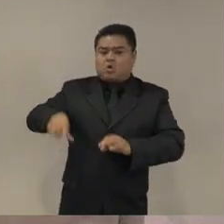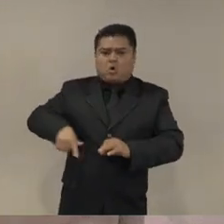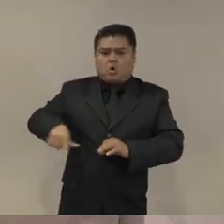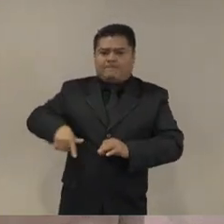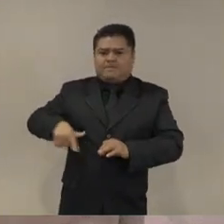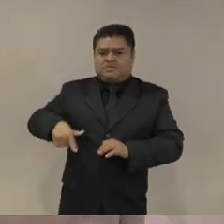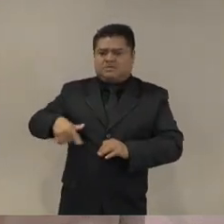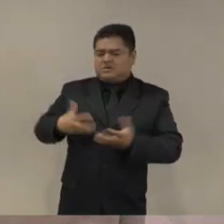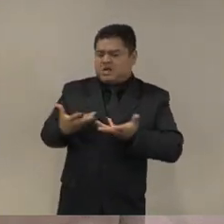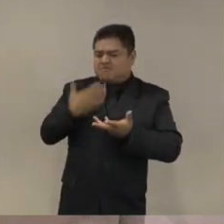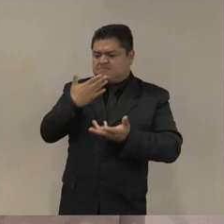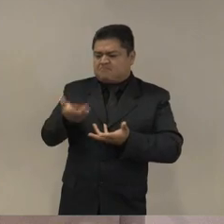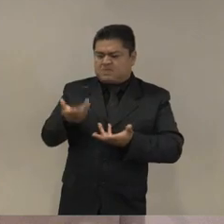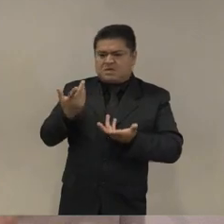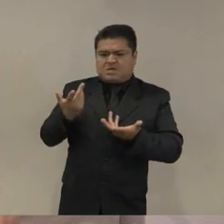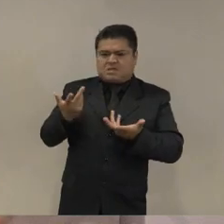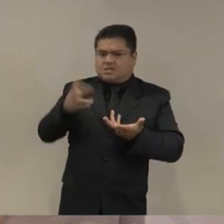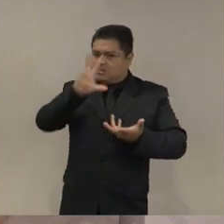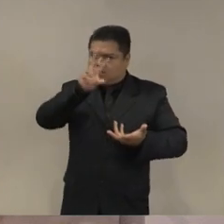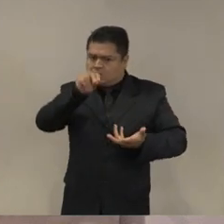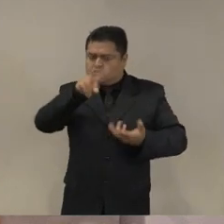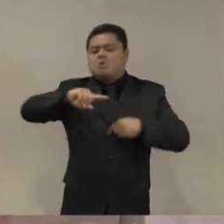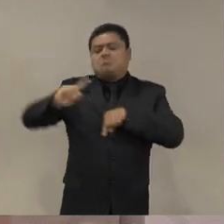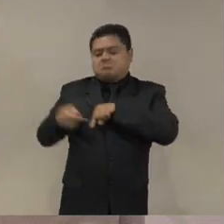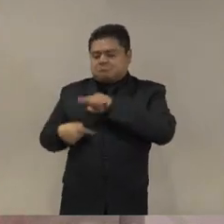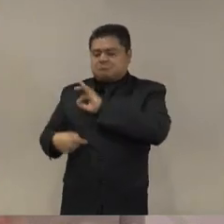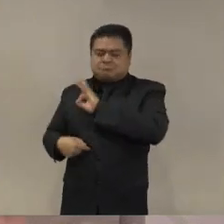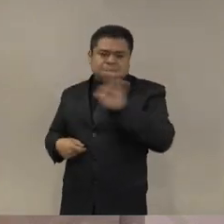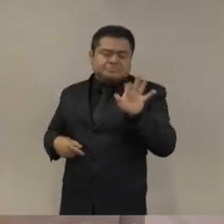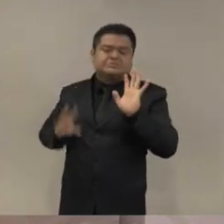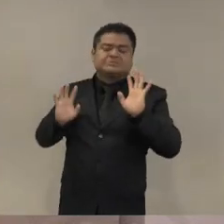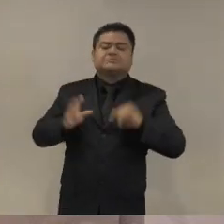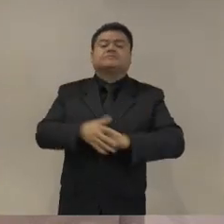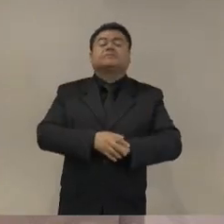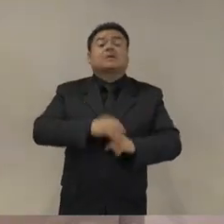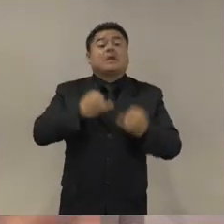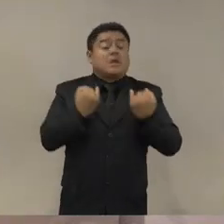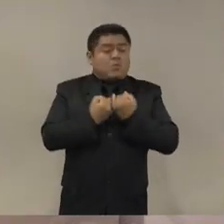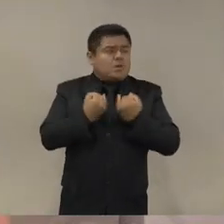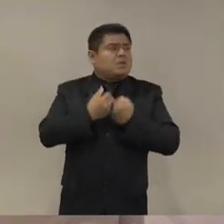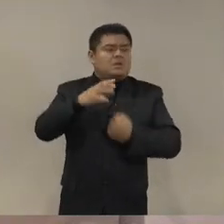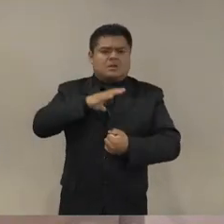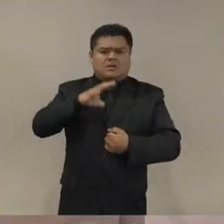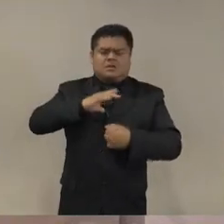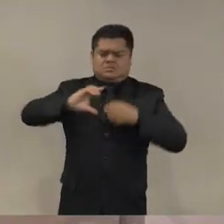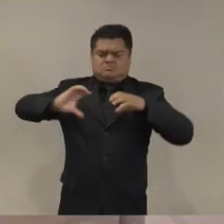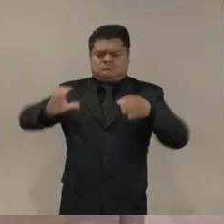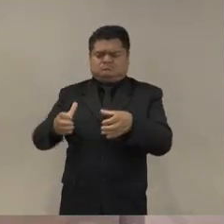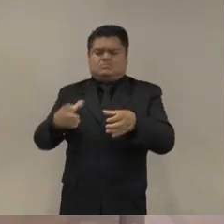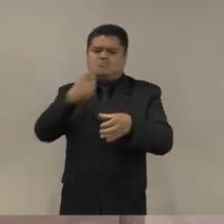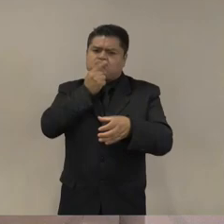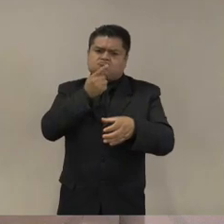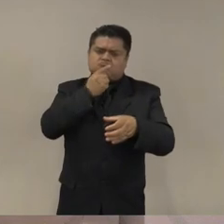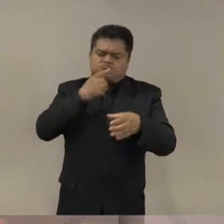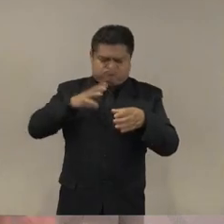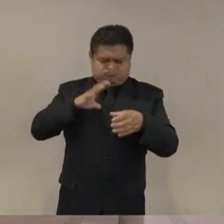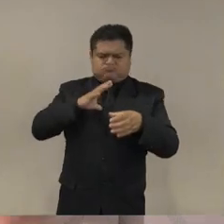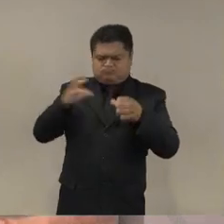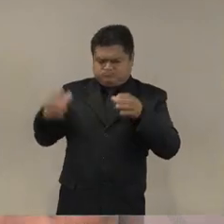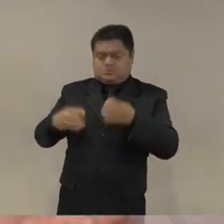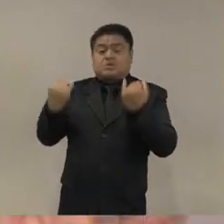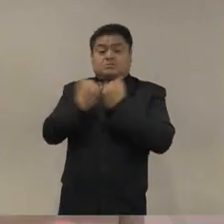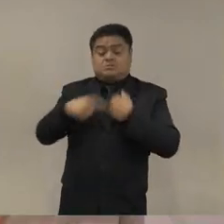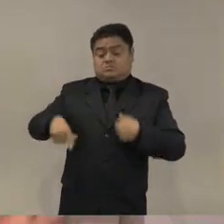tal y cual estaba pensada ahora desde luego que había policías como hay policías y los gobernadores